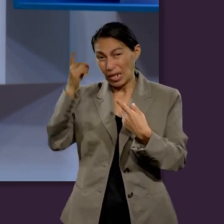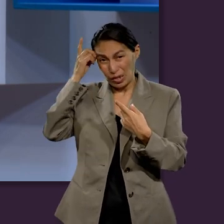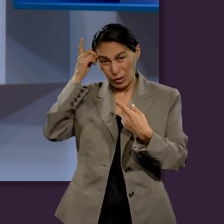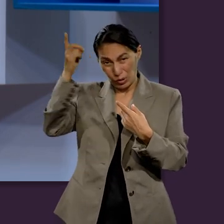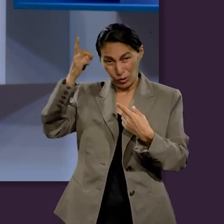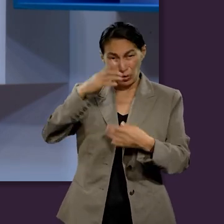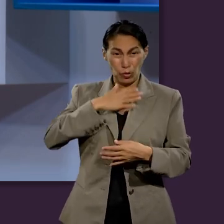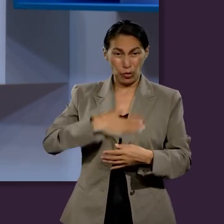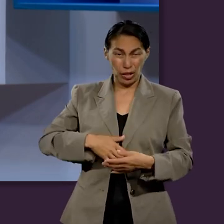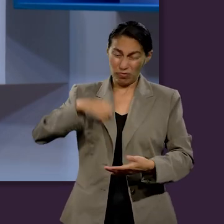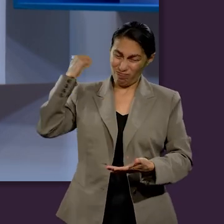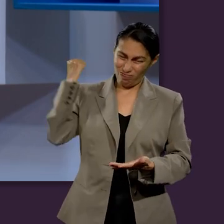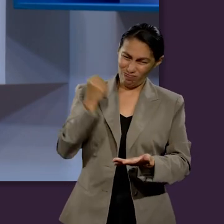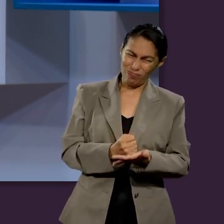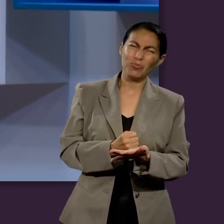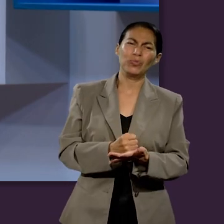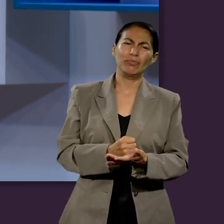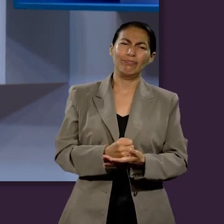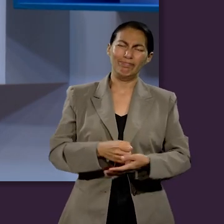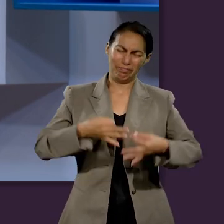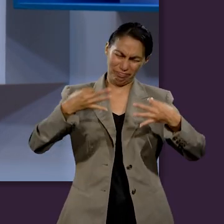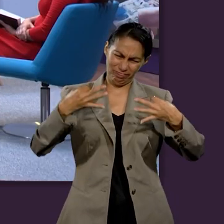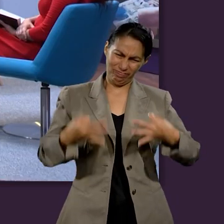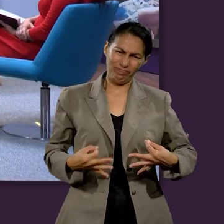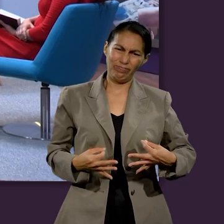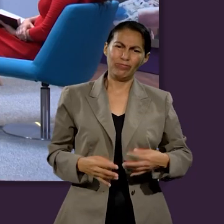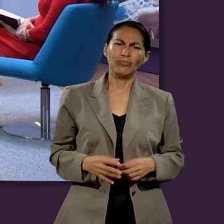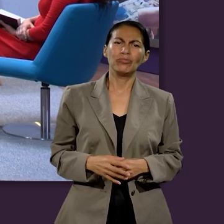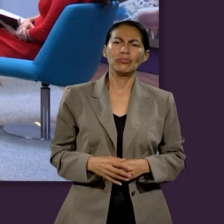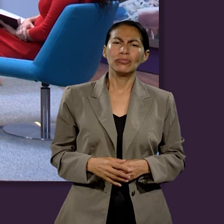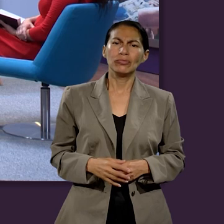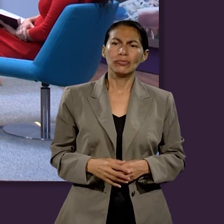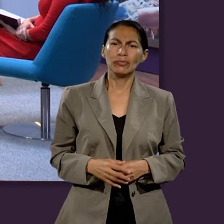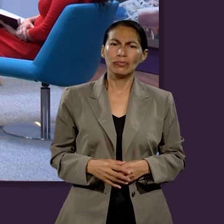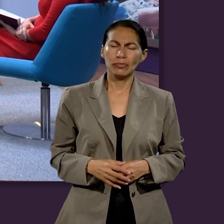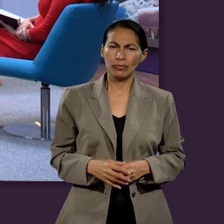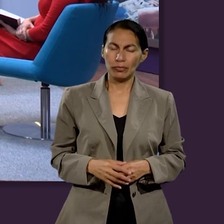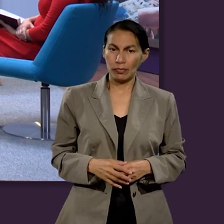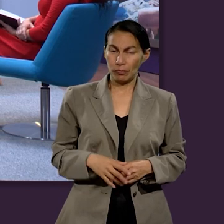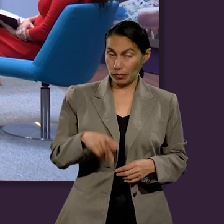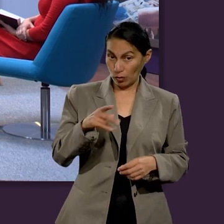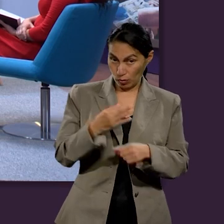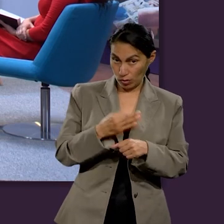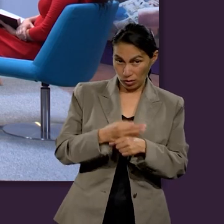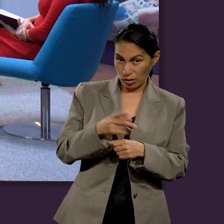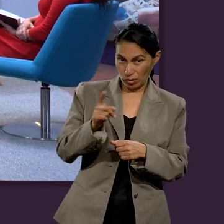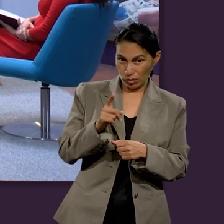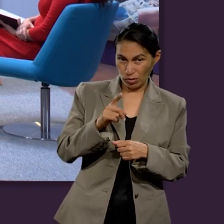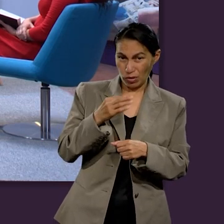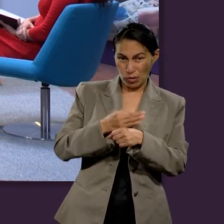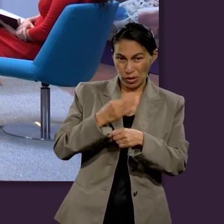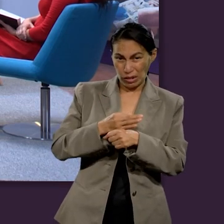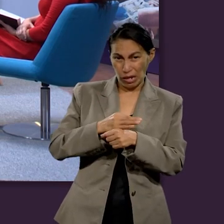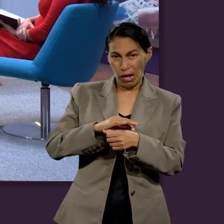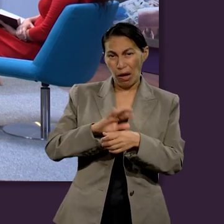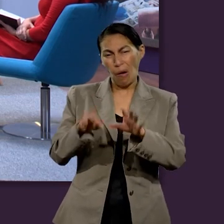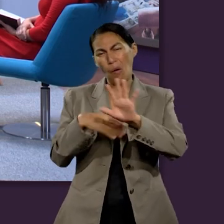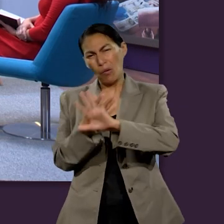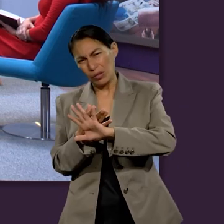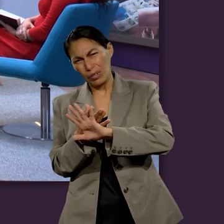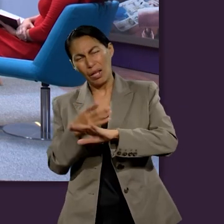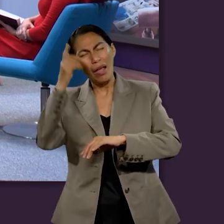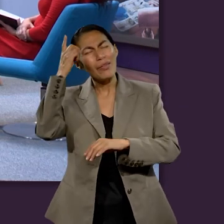juez muy severo, muy malo. Y la tendencia actual es totalmente contraria.